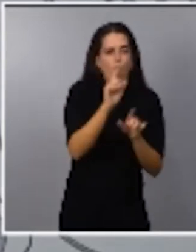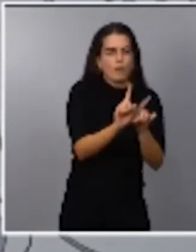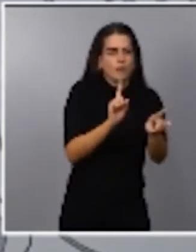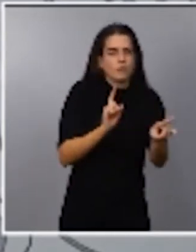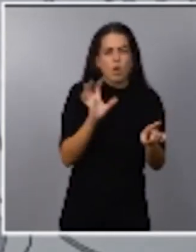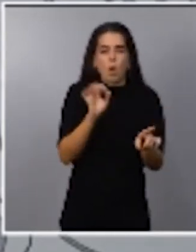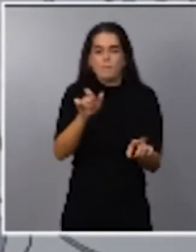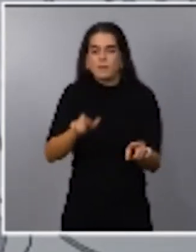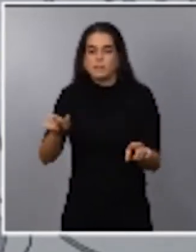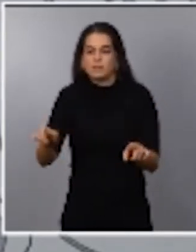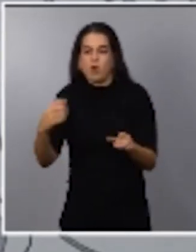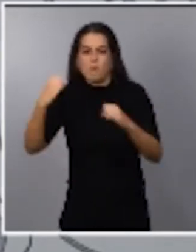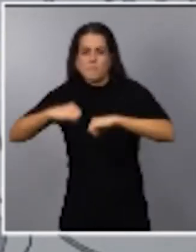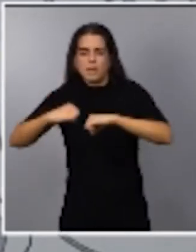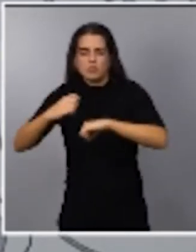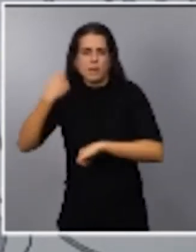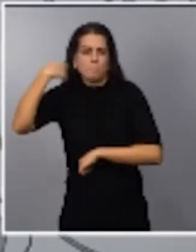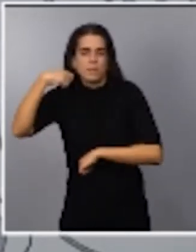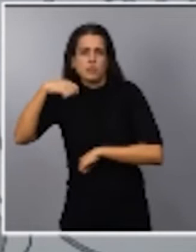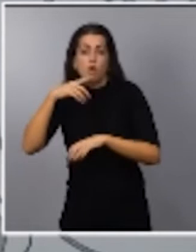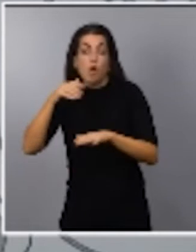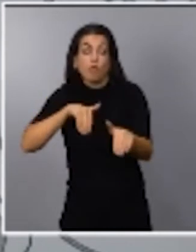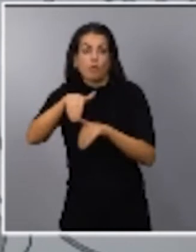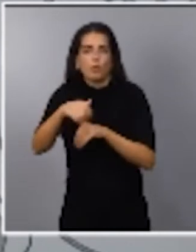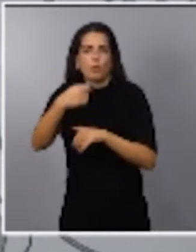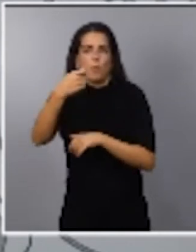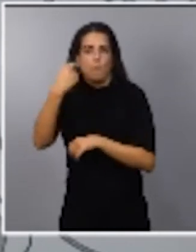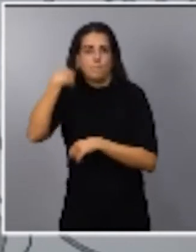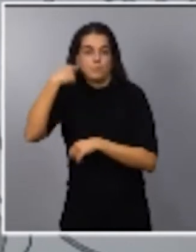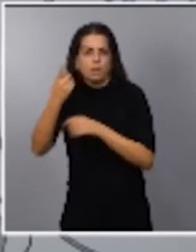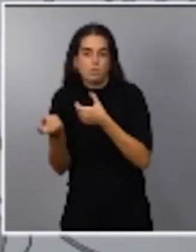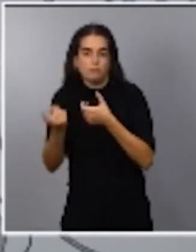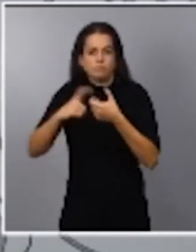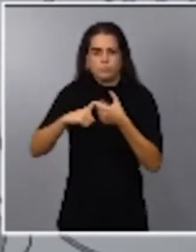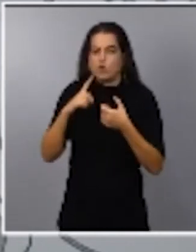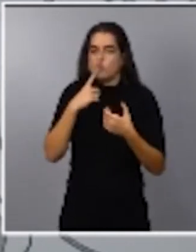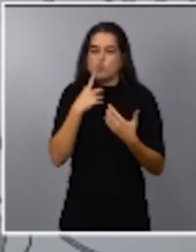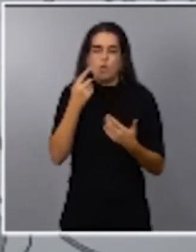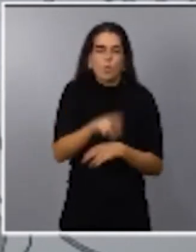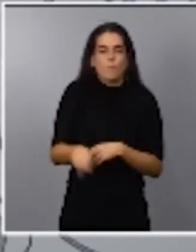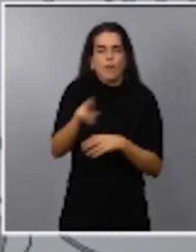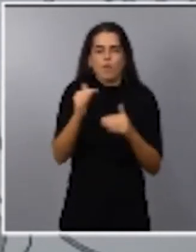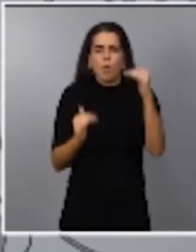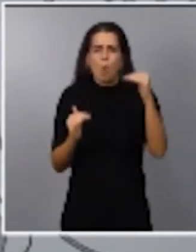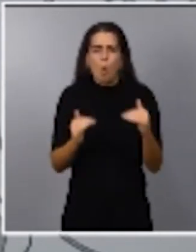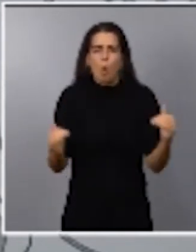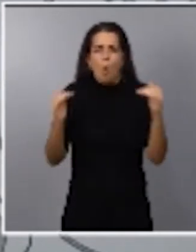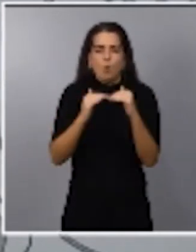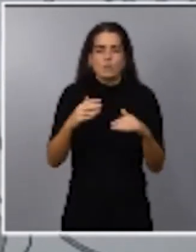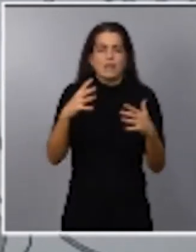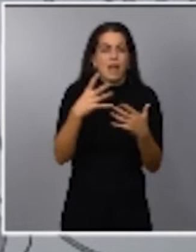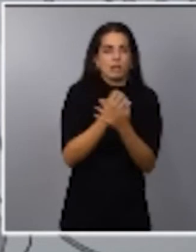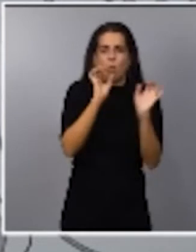pensiones hoy, ni los que las cobrarán mañana. Es una recuperación justa donde se atiende también a los más vulnerables. Es una recuperación